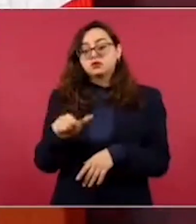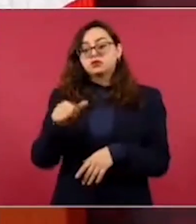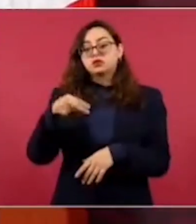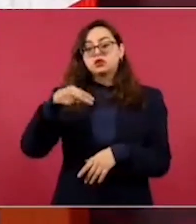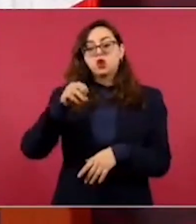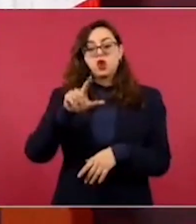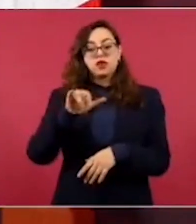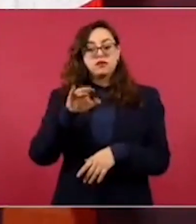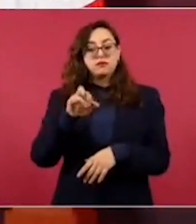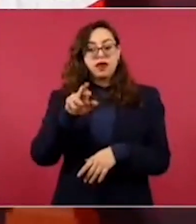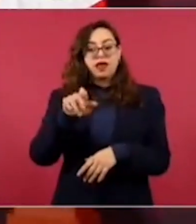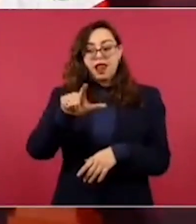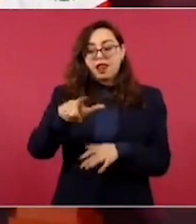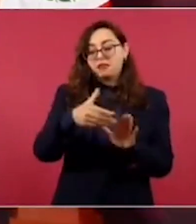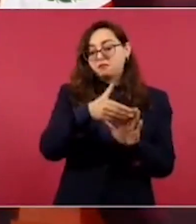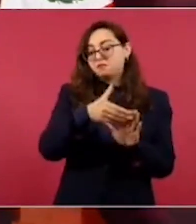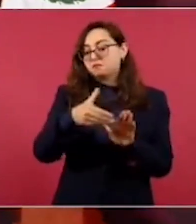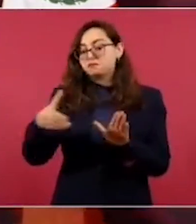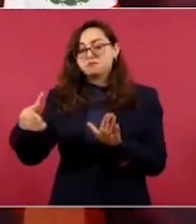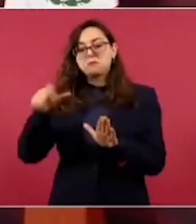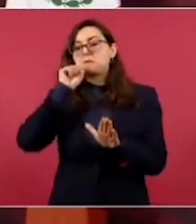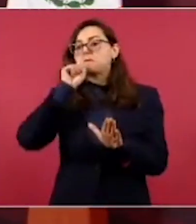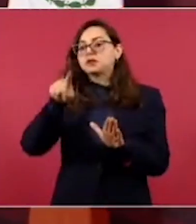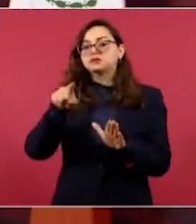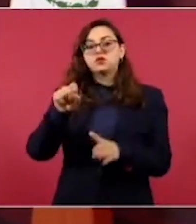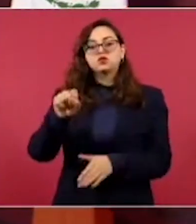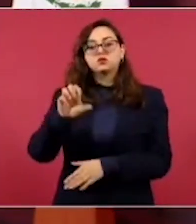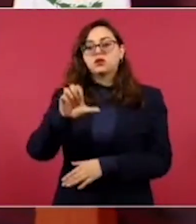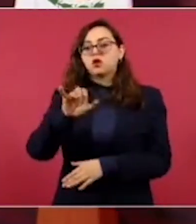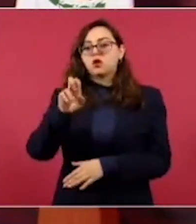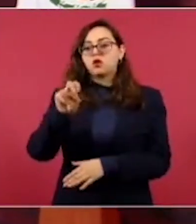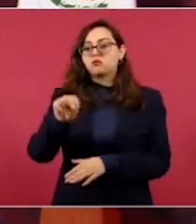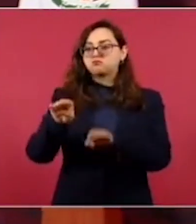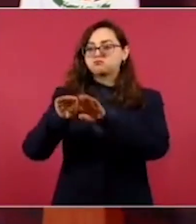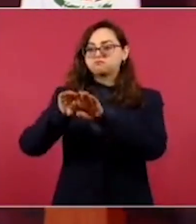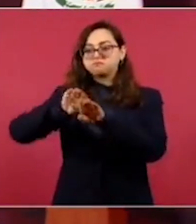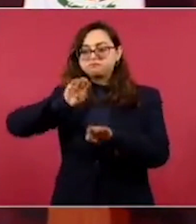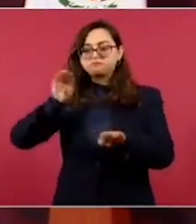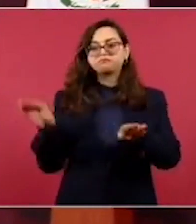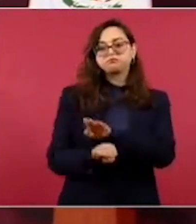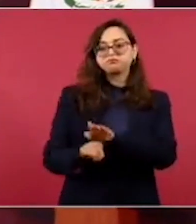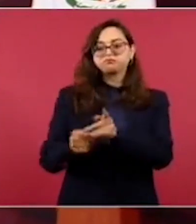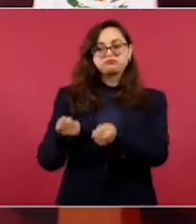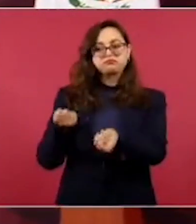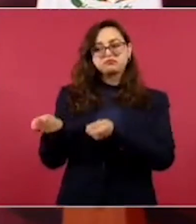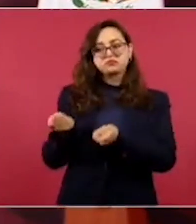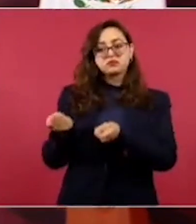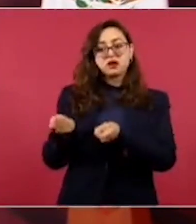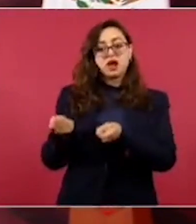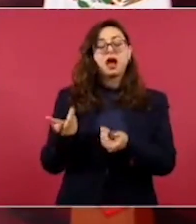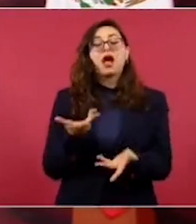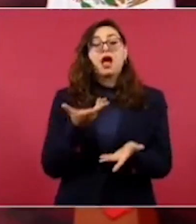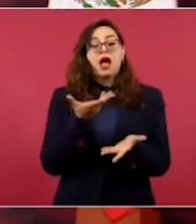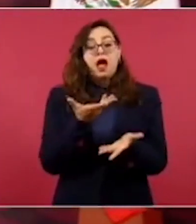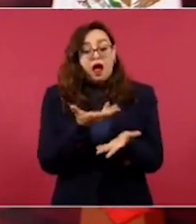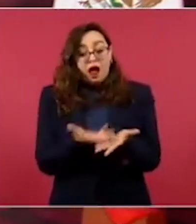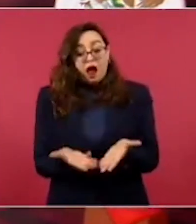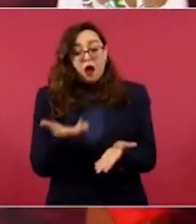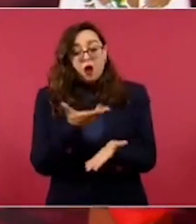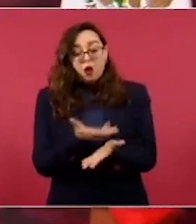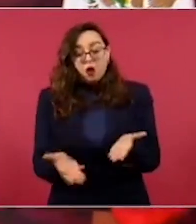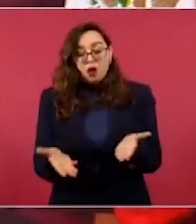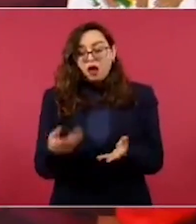Hasta ahora que hay autonomía, eso